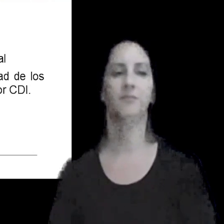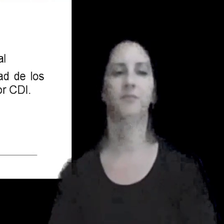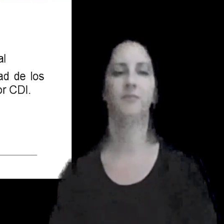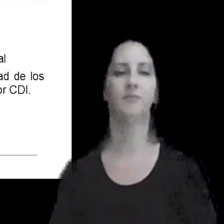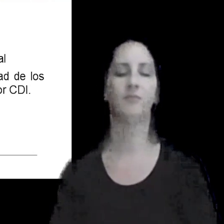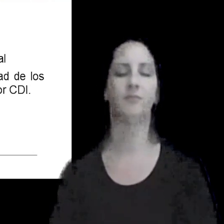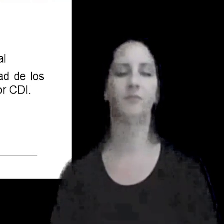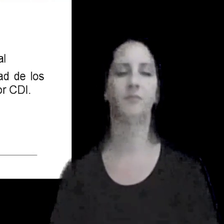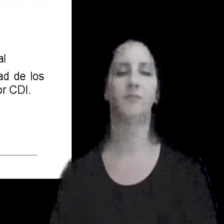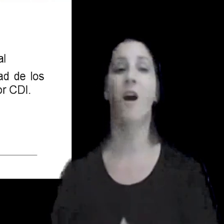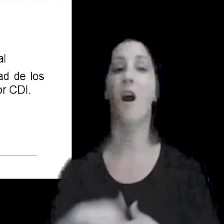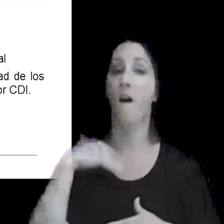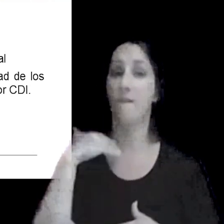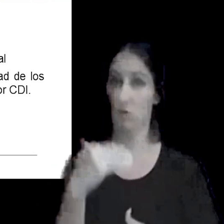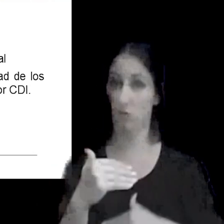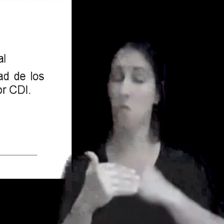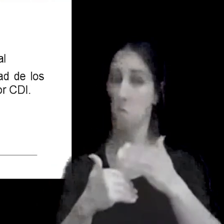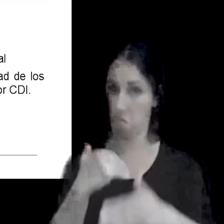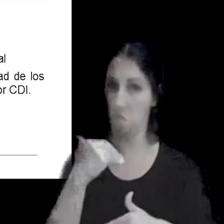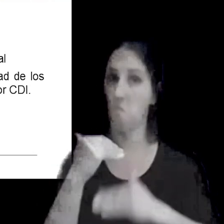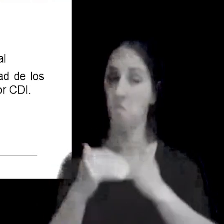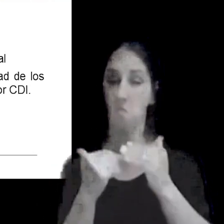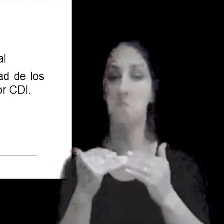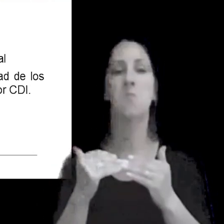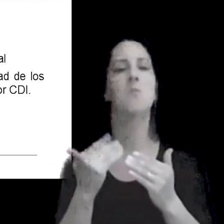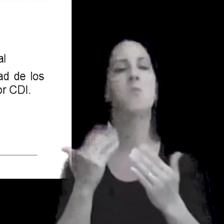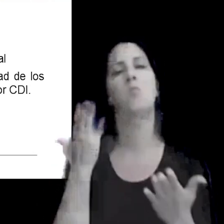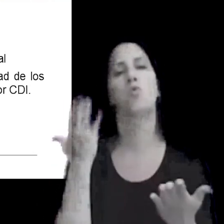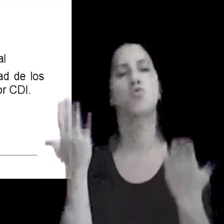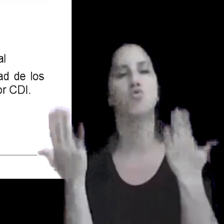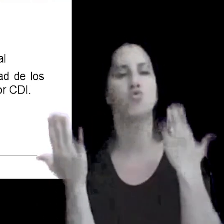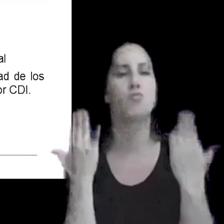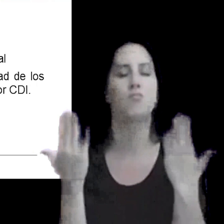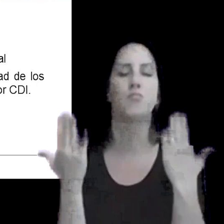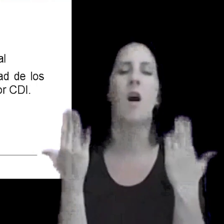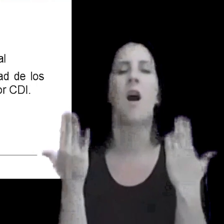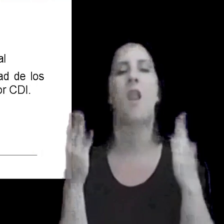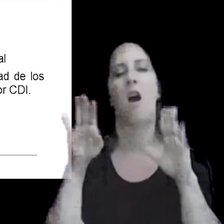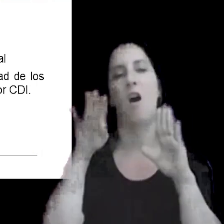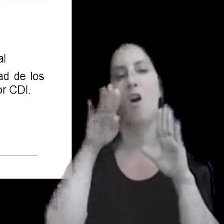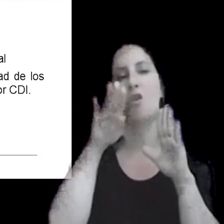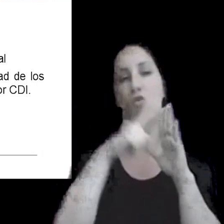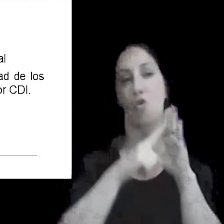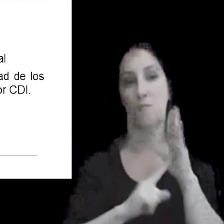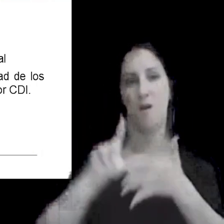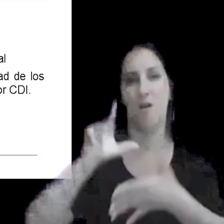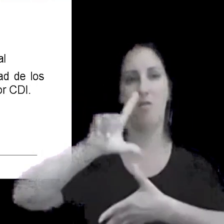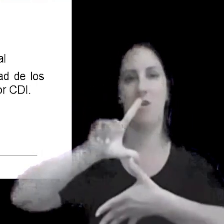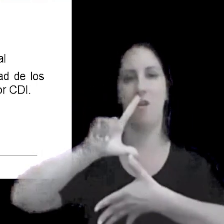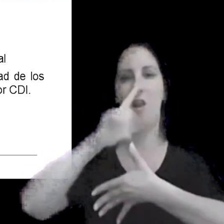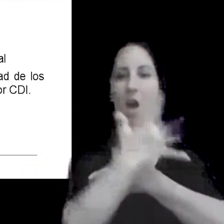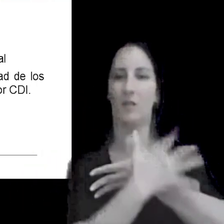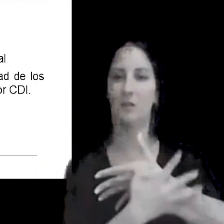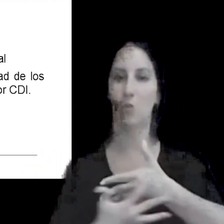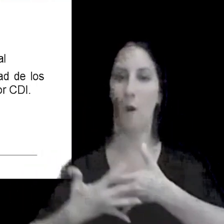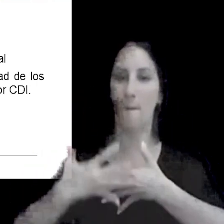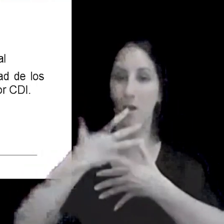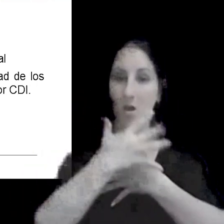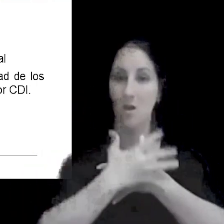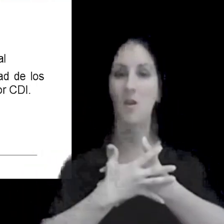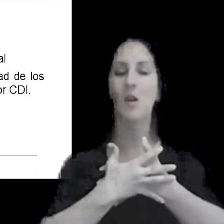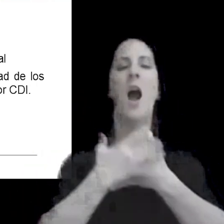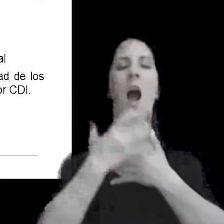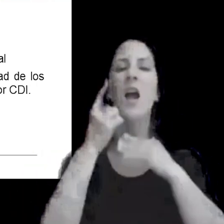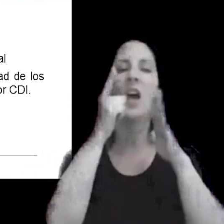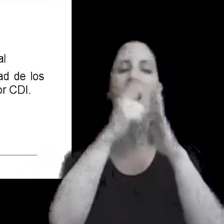de avanzada por lo menos comparativamente con las normas de Latinoamérica ya que tiene reglas